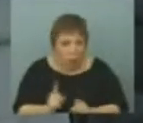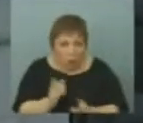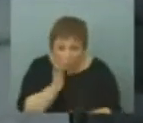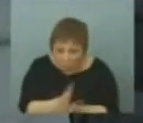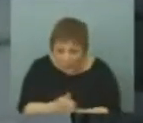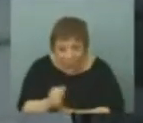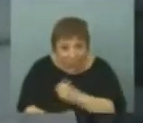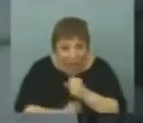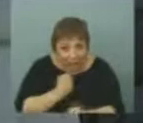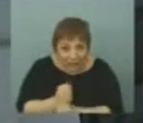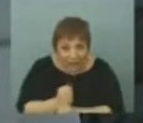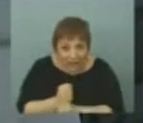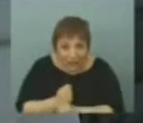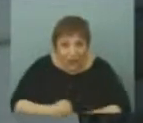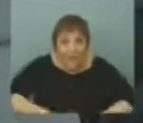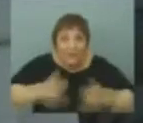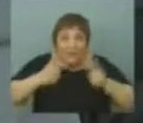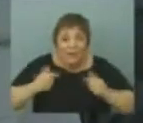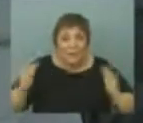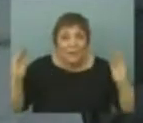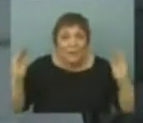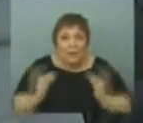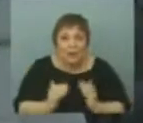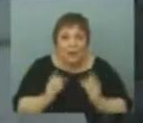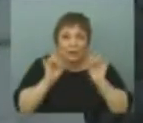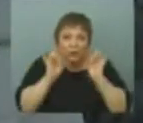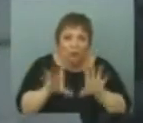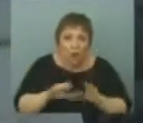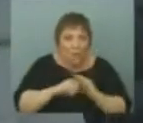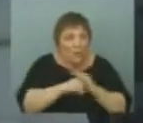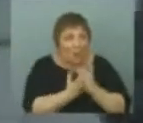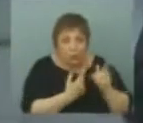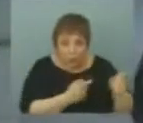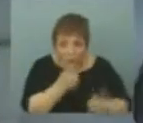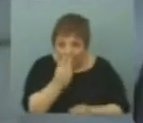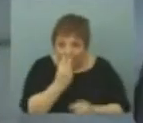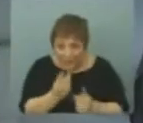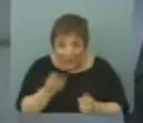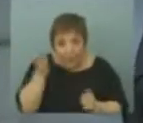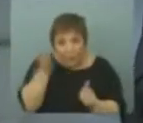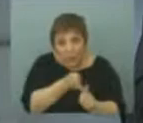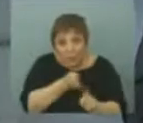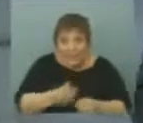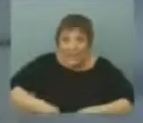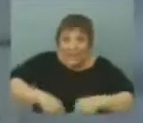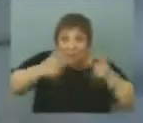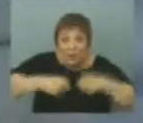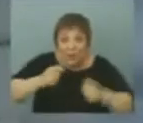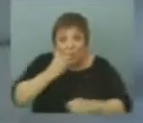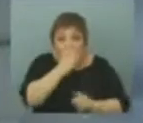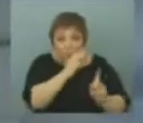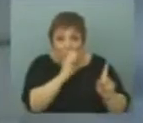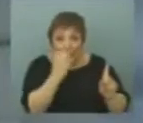años ha disminuido la dependencia con el Mercosur. De hecho, si usted mira el porcentaje de exportaciones al Mercosur del año